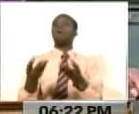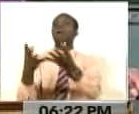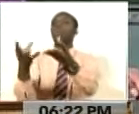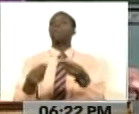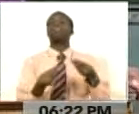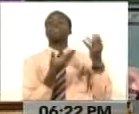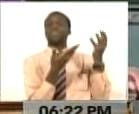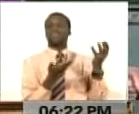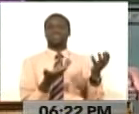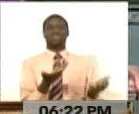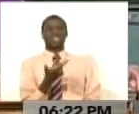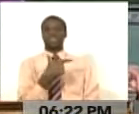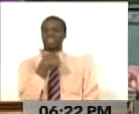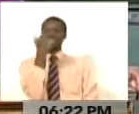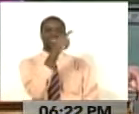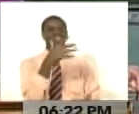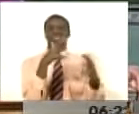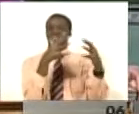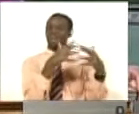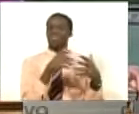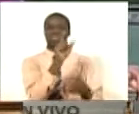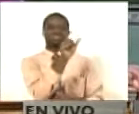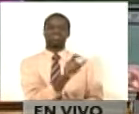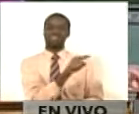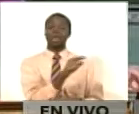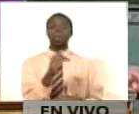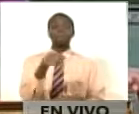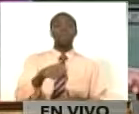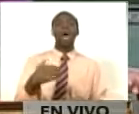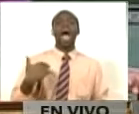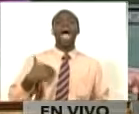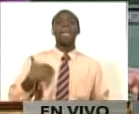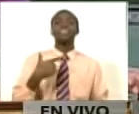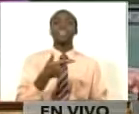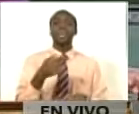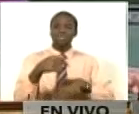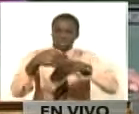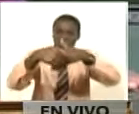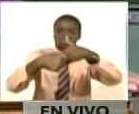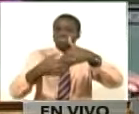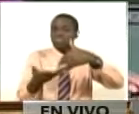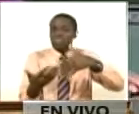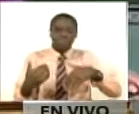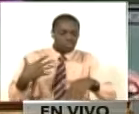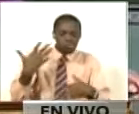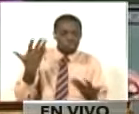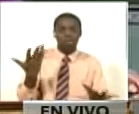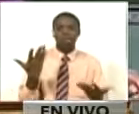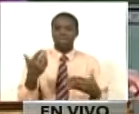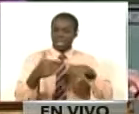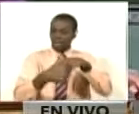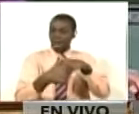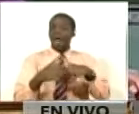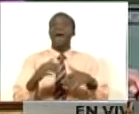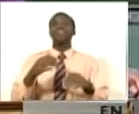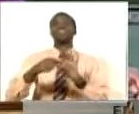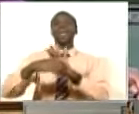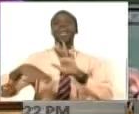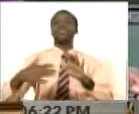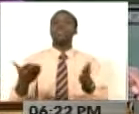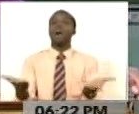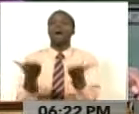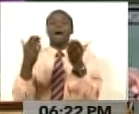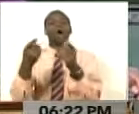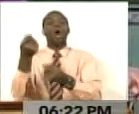Cuando vemos lo que está ocurriendo con el pueblo argentino, cuando vemos los retrógrados en sus derechos socioeconómicos,